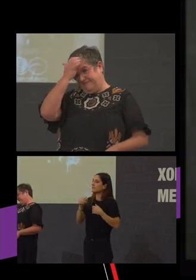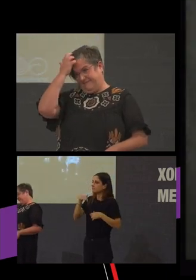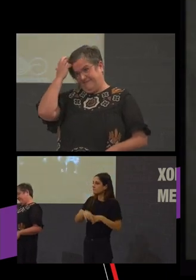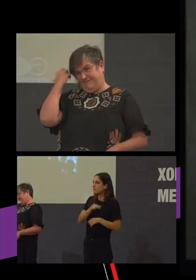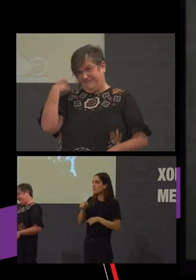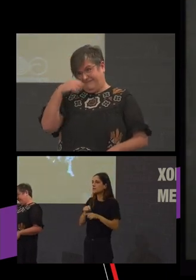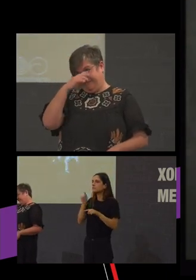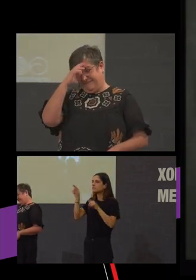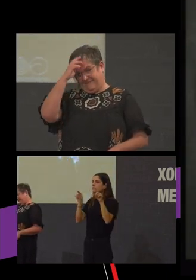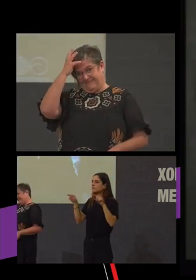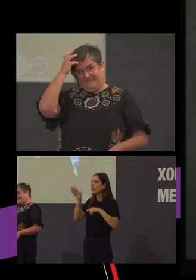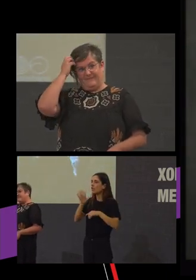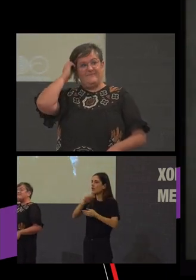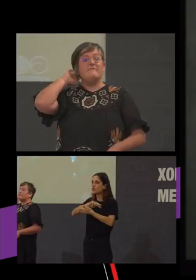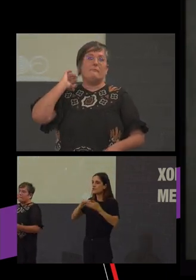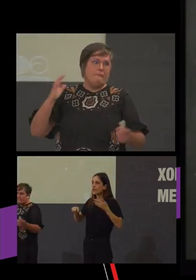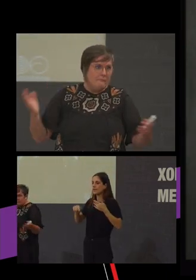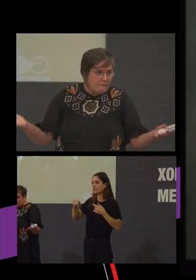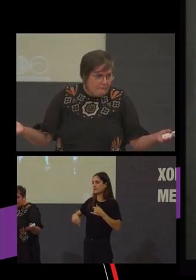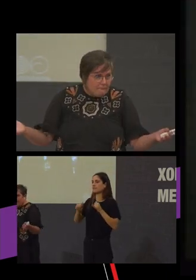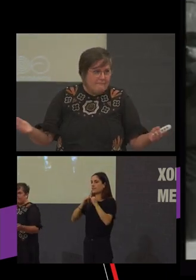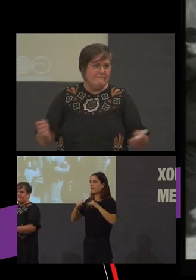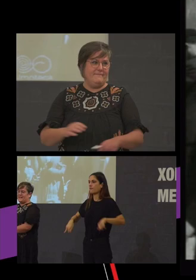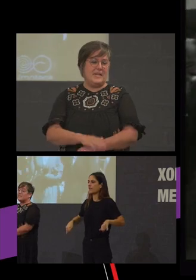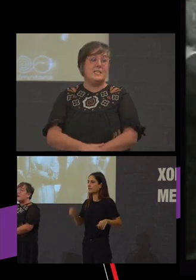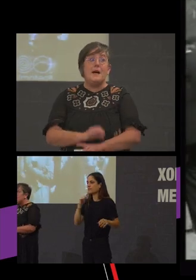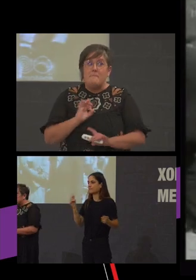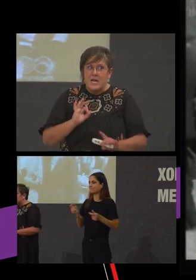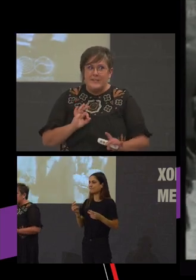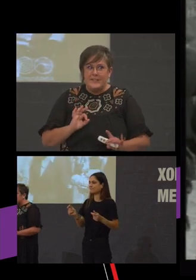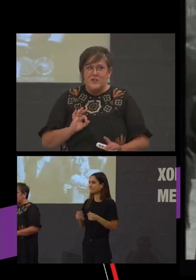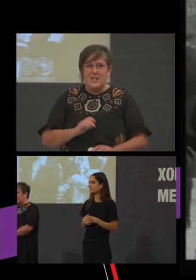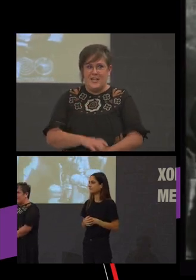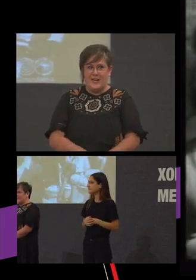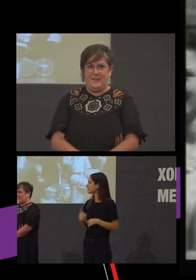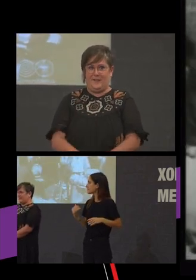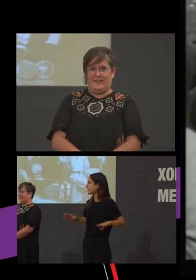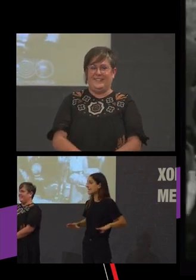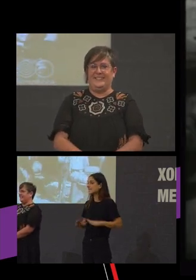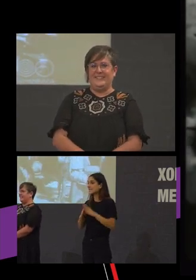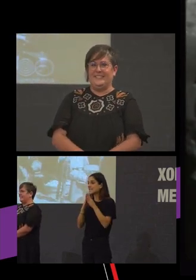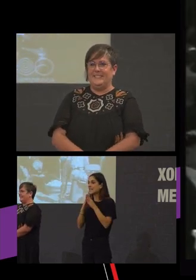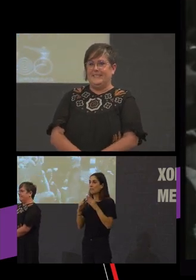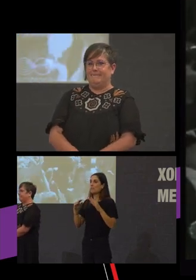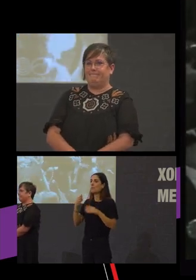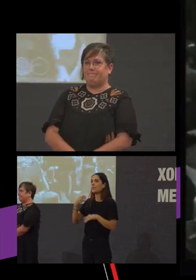con jubilosa animación la fiesta profana. San Benitinho de Lérez.